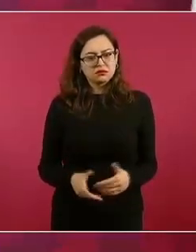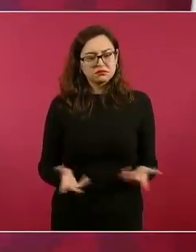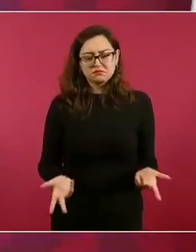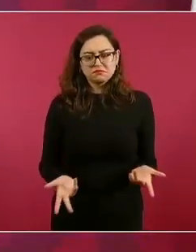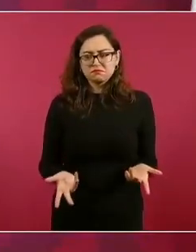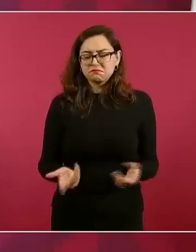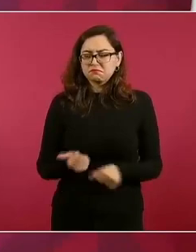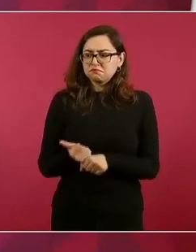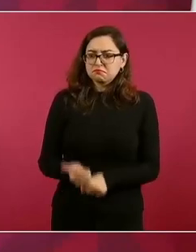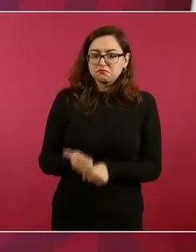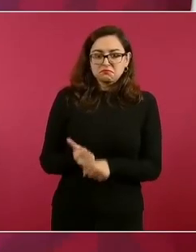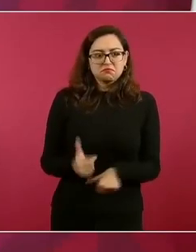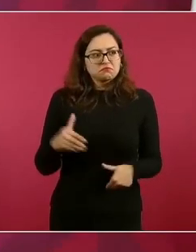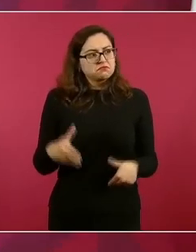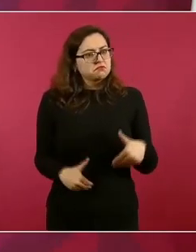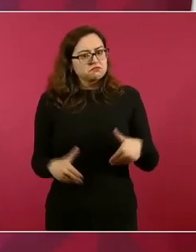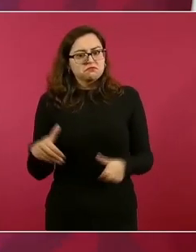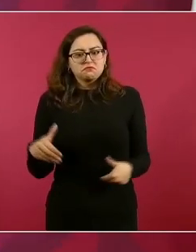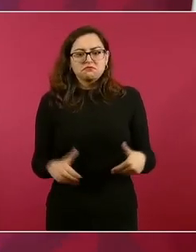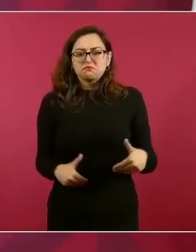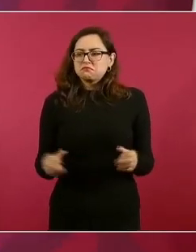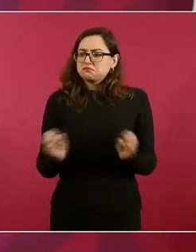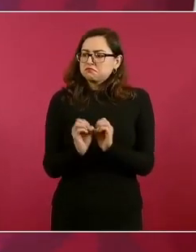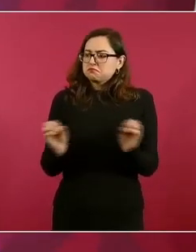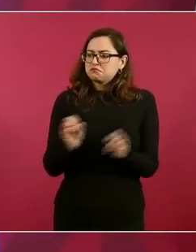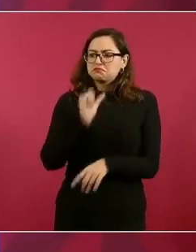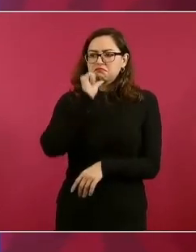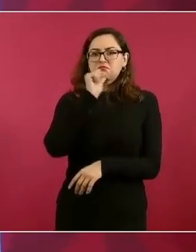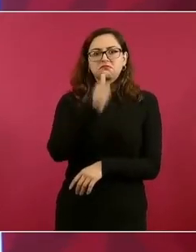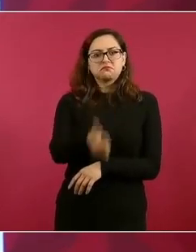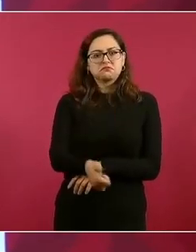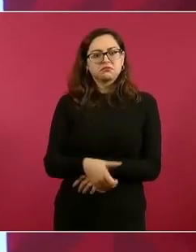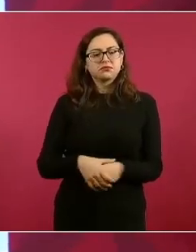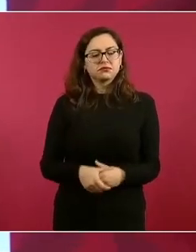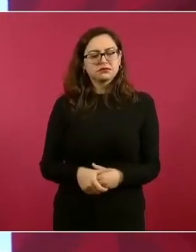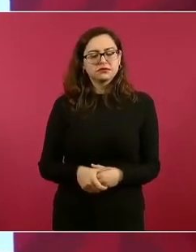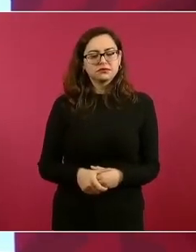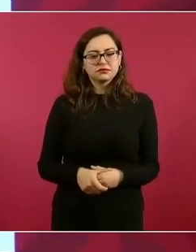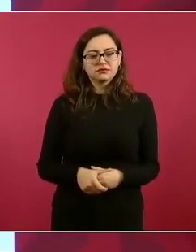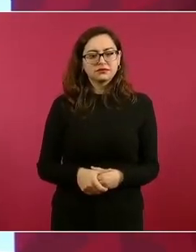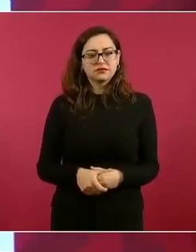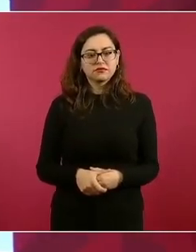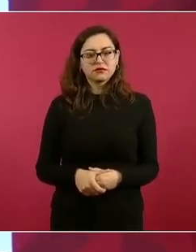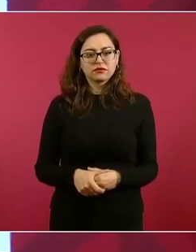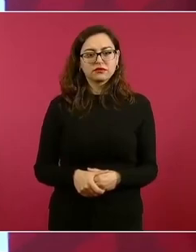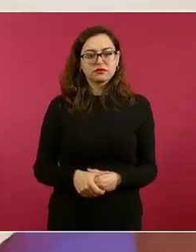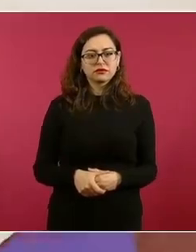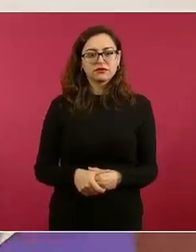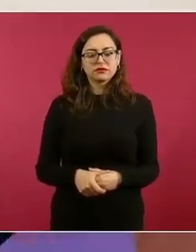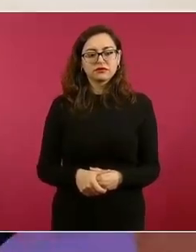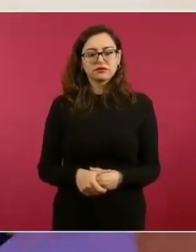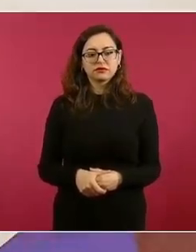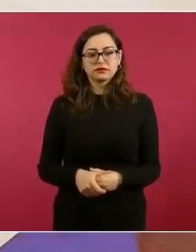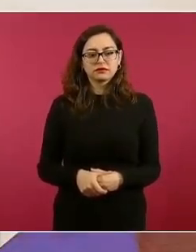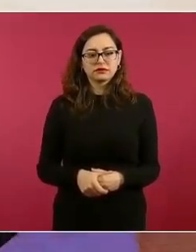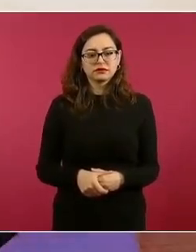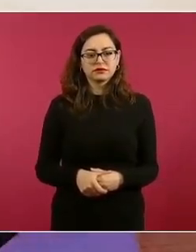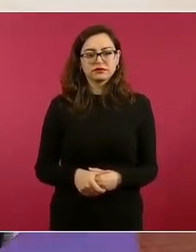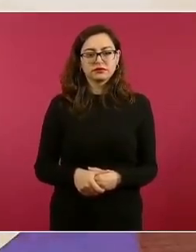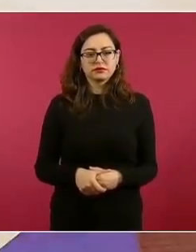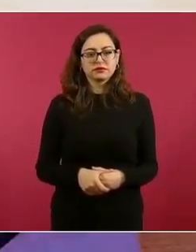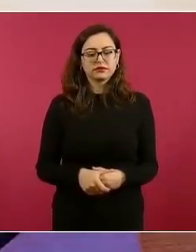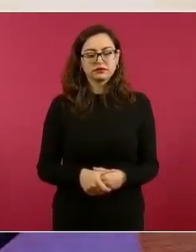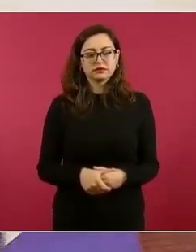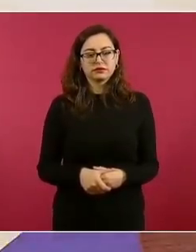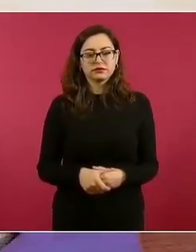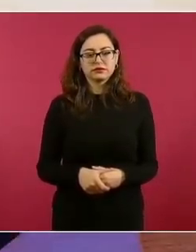tanto, es como cuando una gente de un